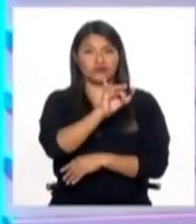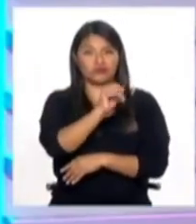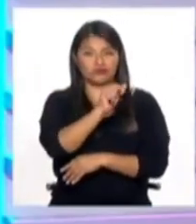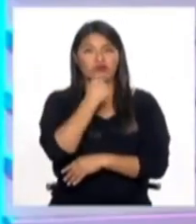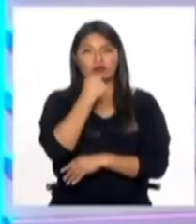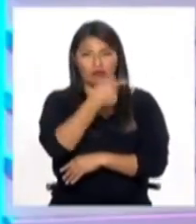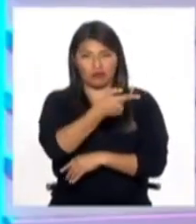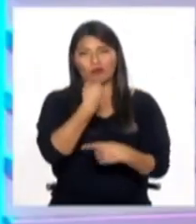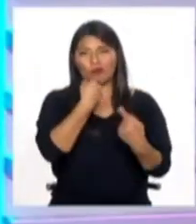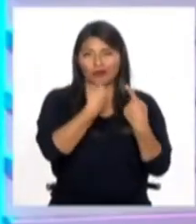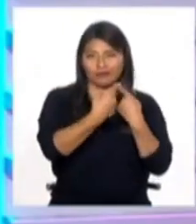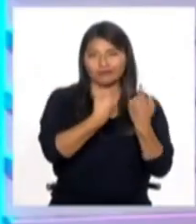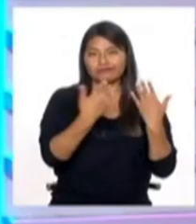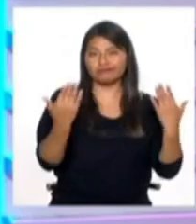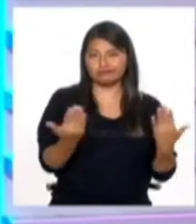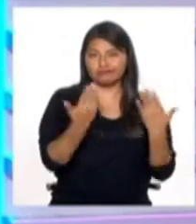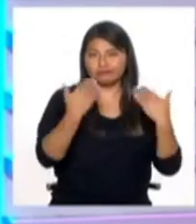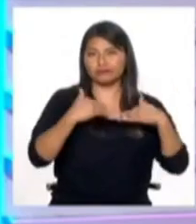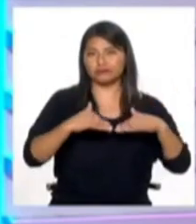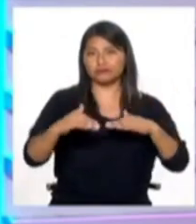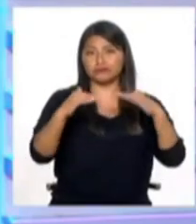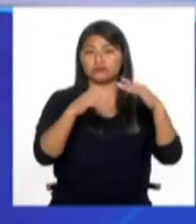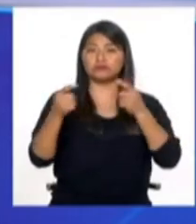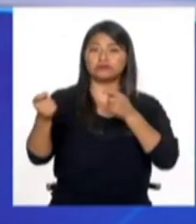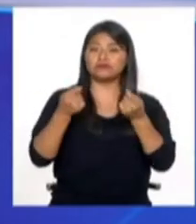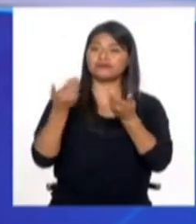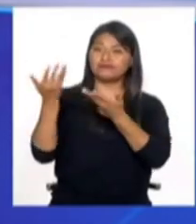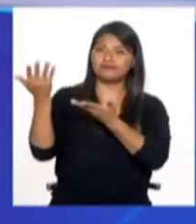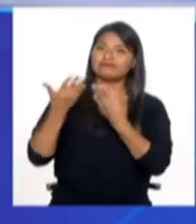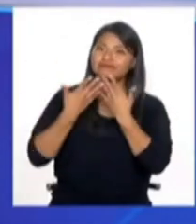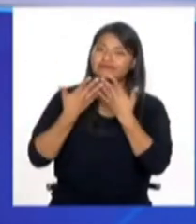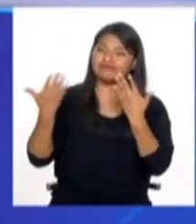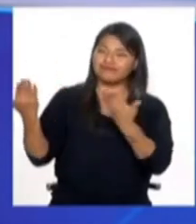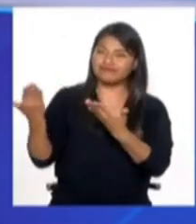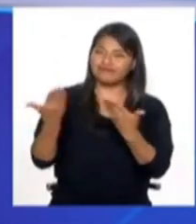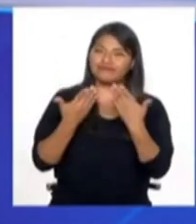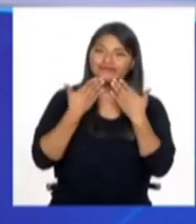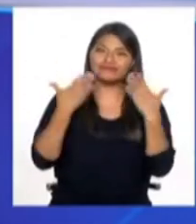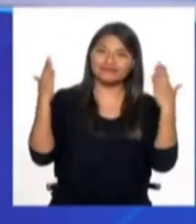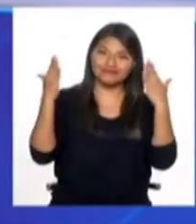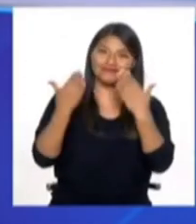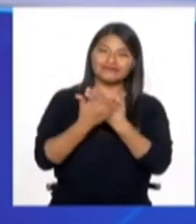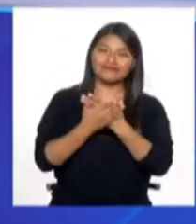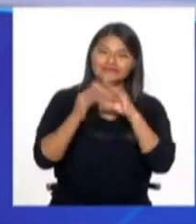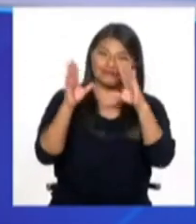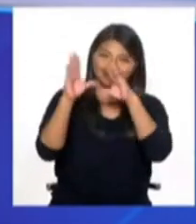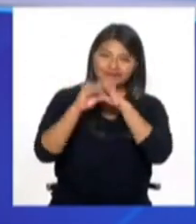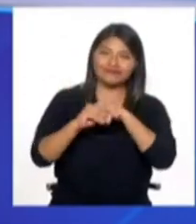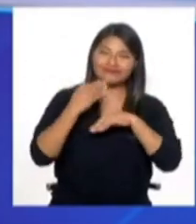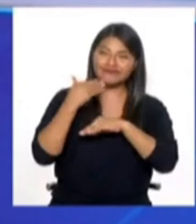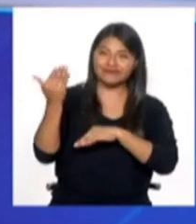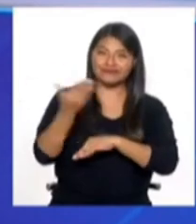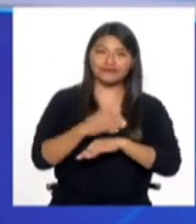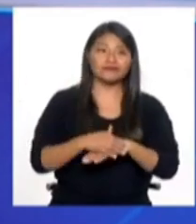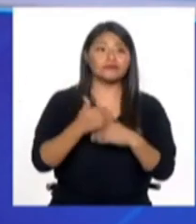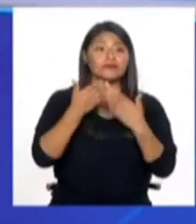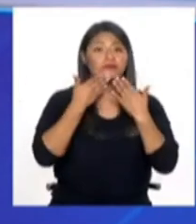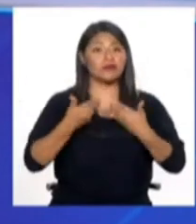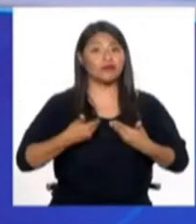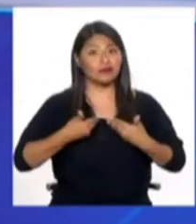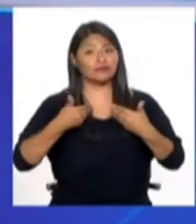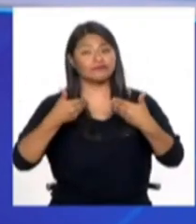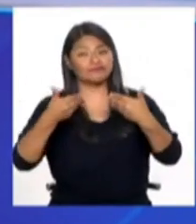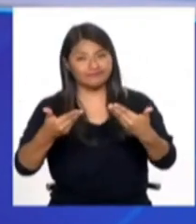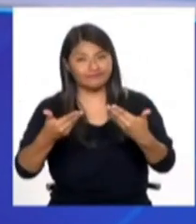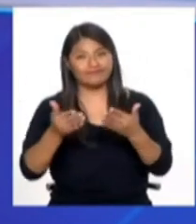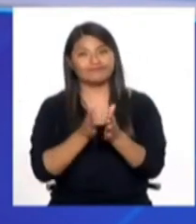periodista y obviamente también gestora social, para hablar del respecto. ¿Cómo estás, Sofía? Muchas gracias por estar con nosotros. Muchas gracias a ti por la invitación, una